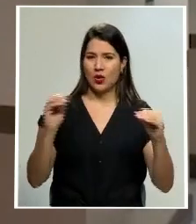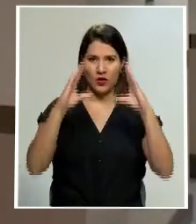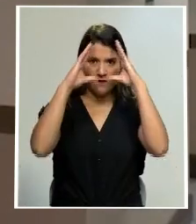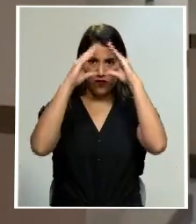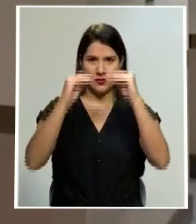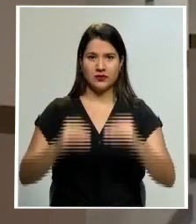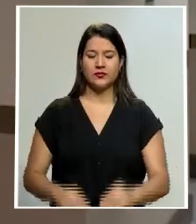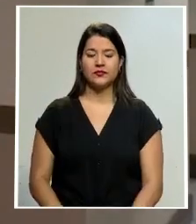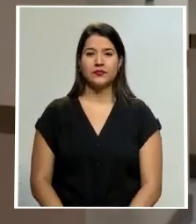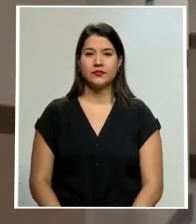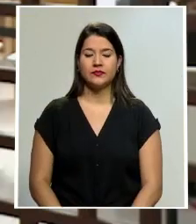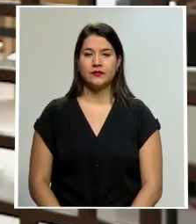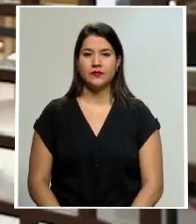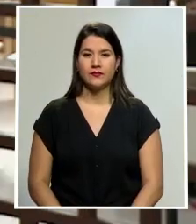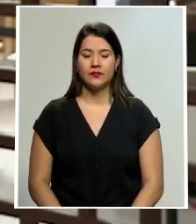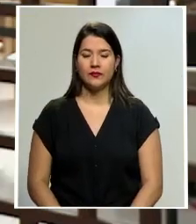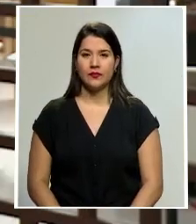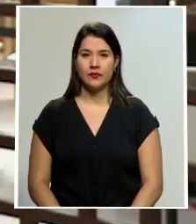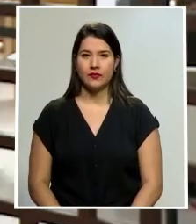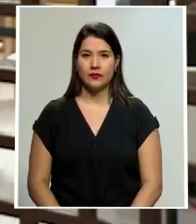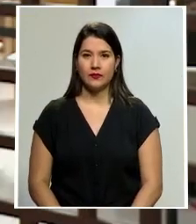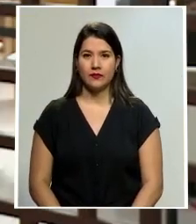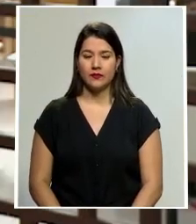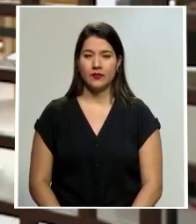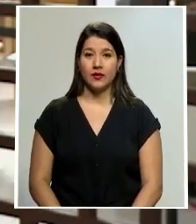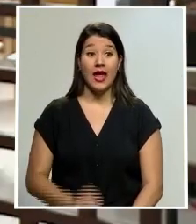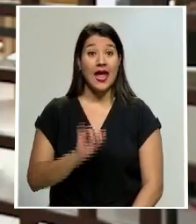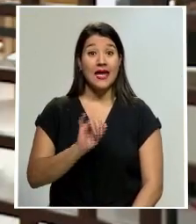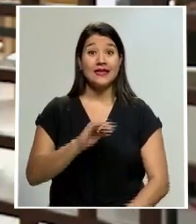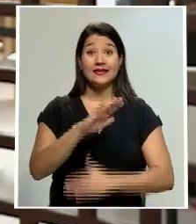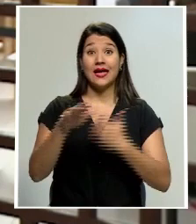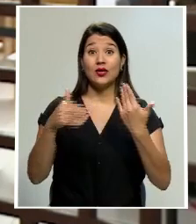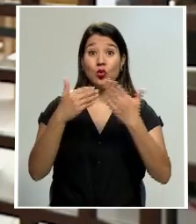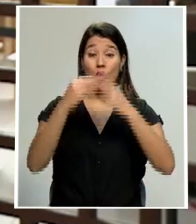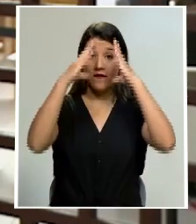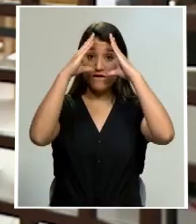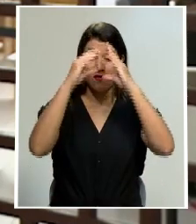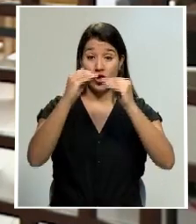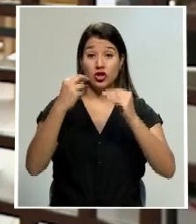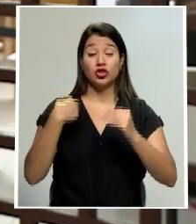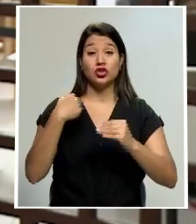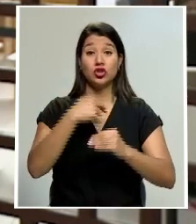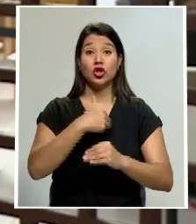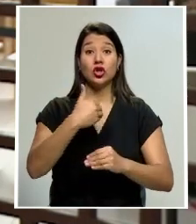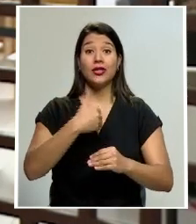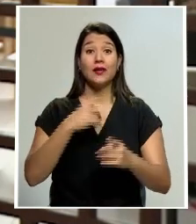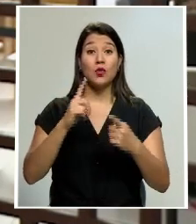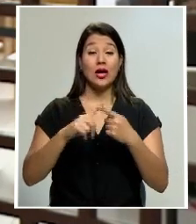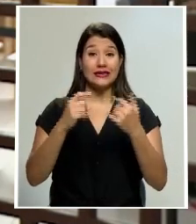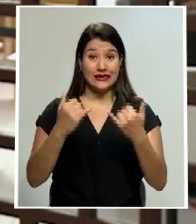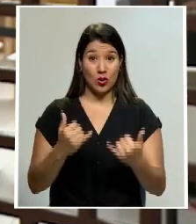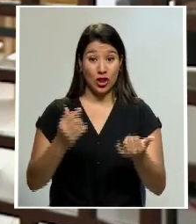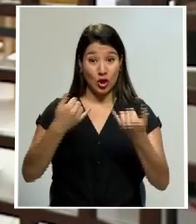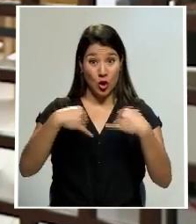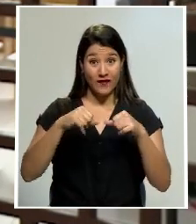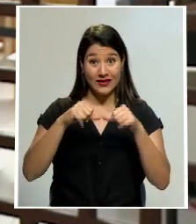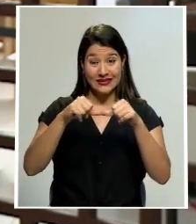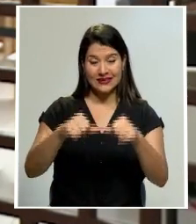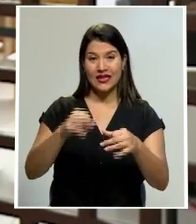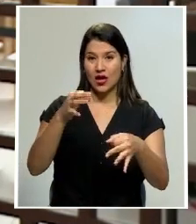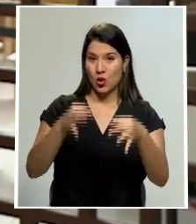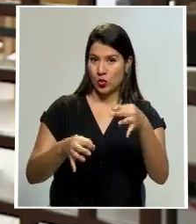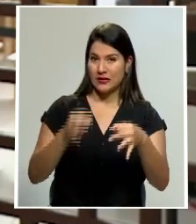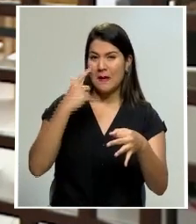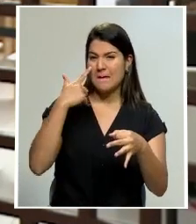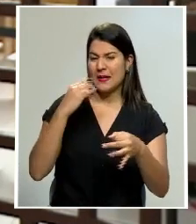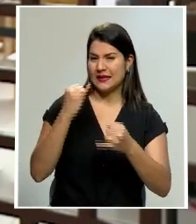en proceso. Esa es toda la información que tenemos por el momento. La audiencia continúa en proceso. Se estima que